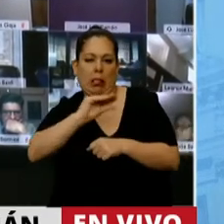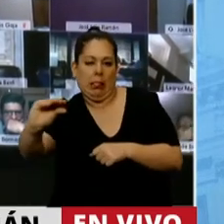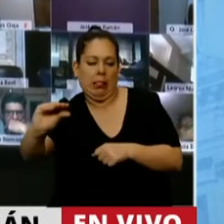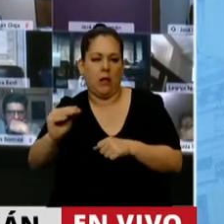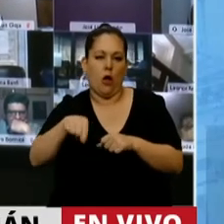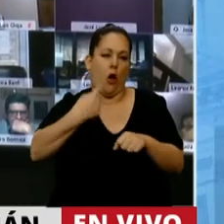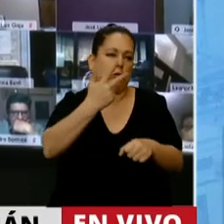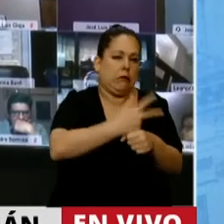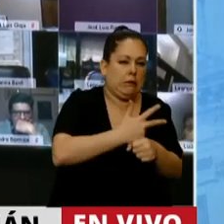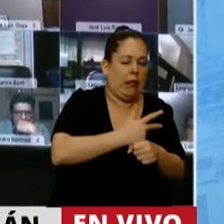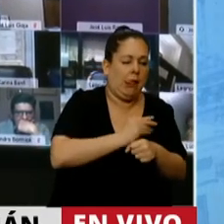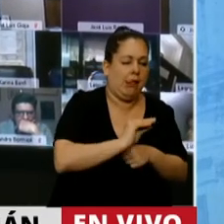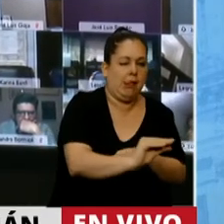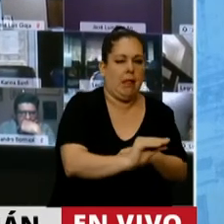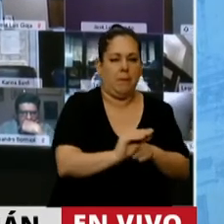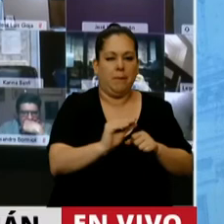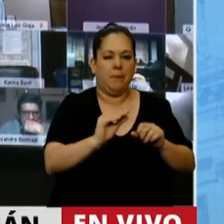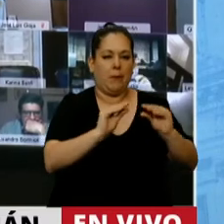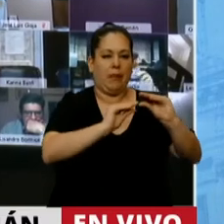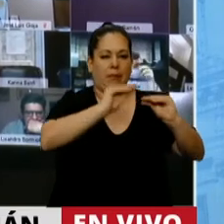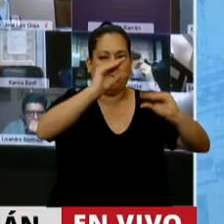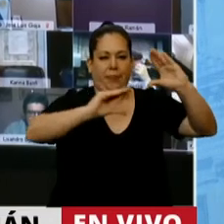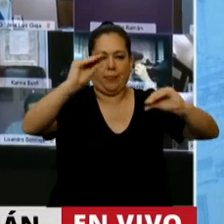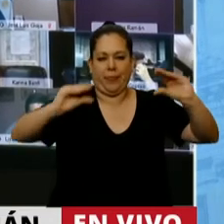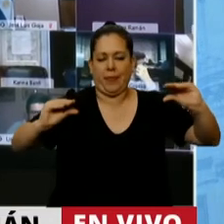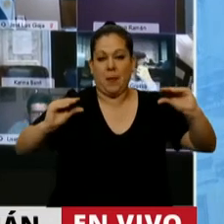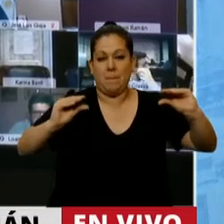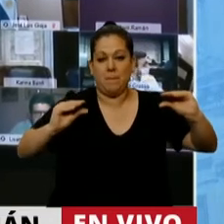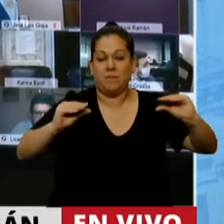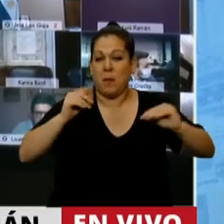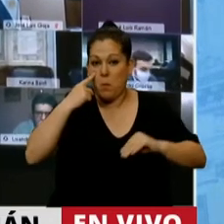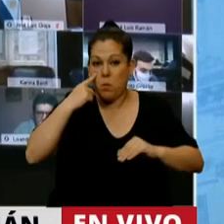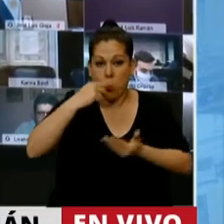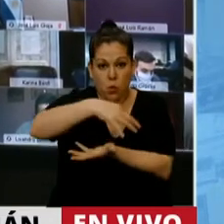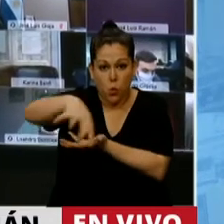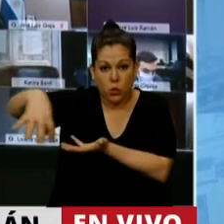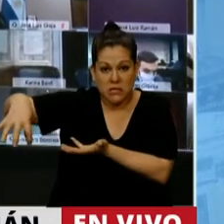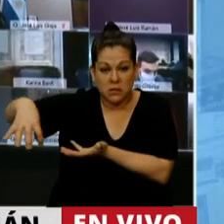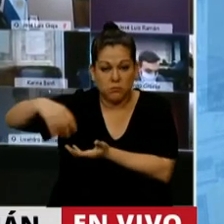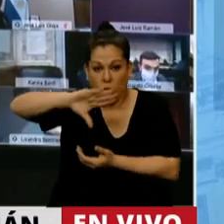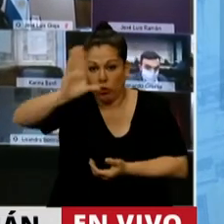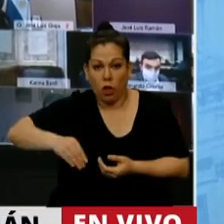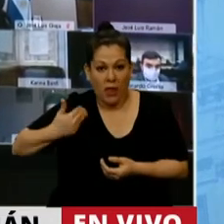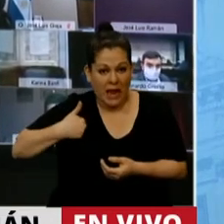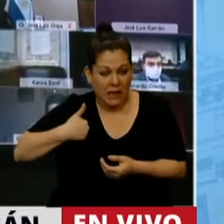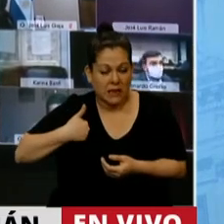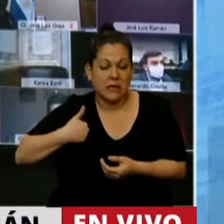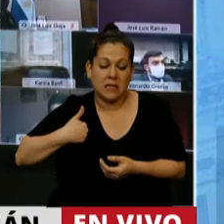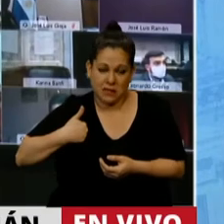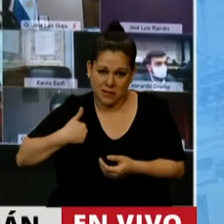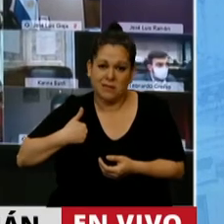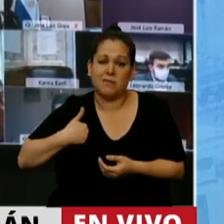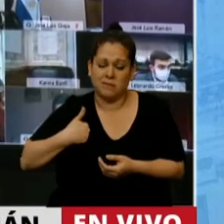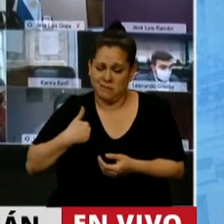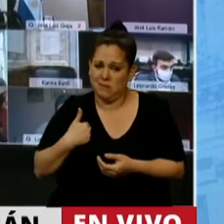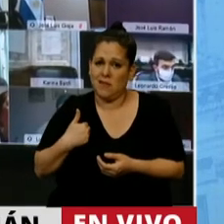cuarta categoría. Y ni qué hablar de los municipios a lo largo y ancho de todo el país. En el interior, los efectos